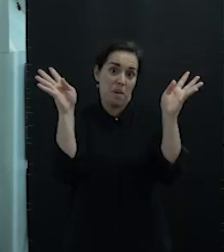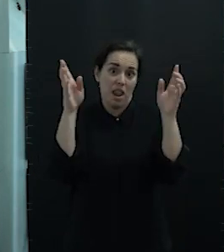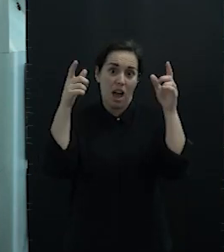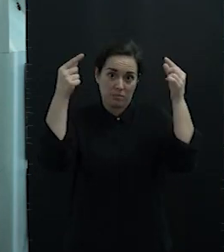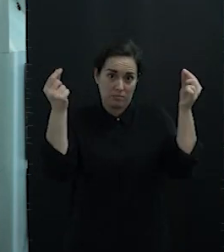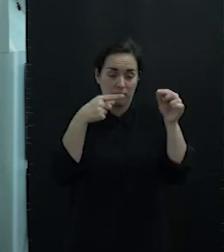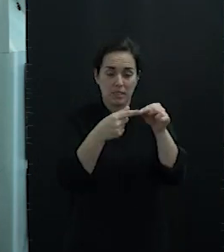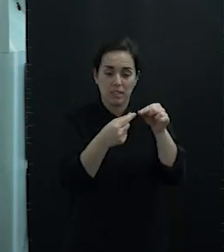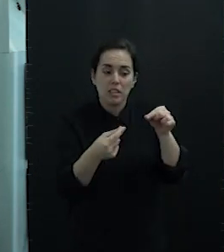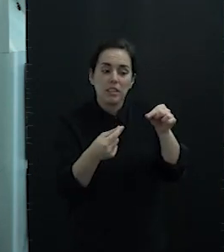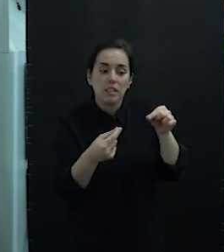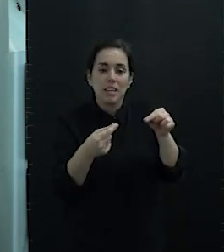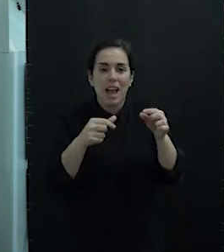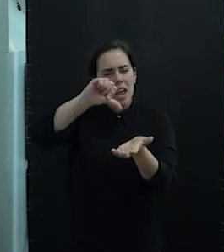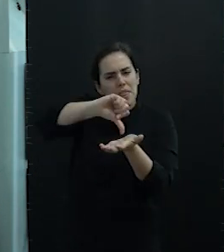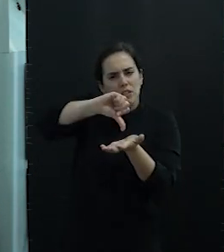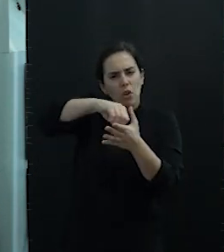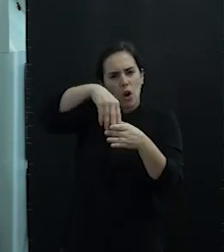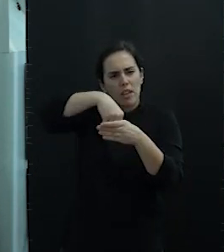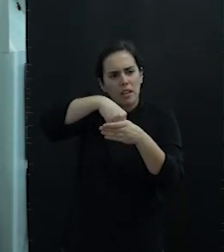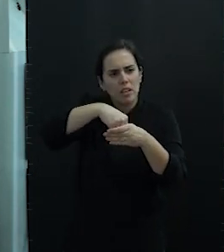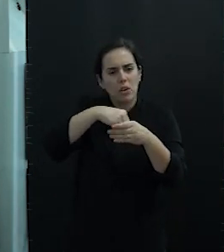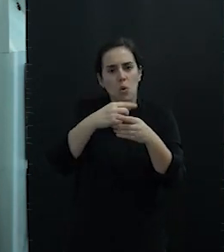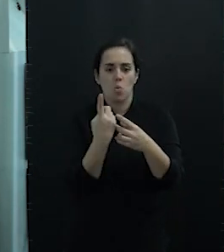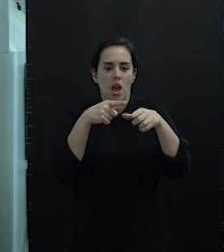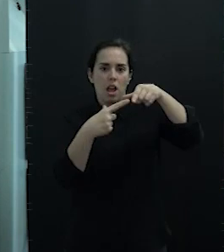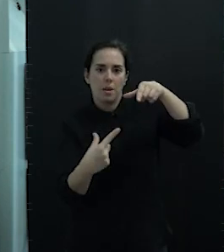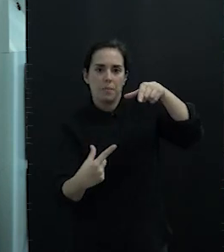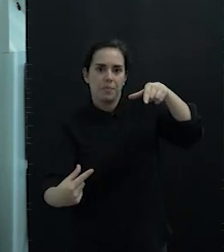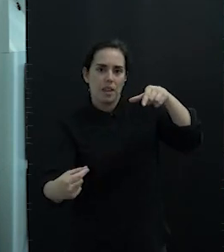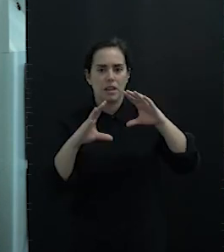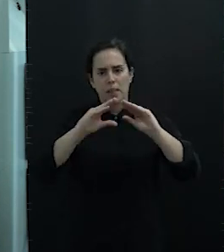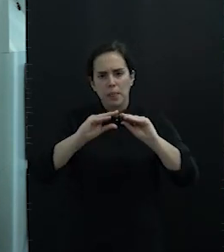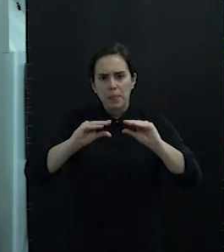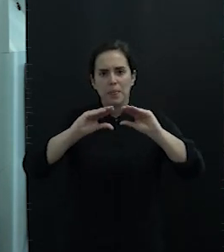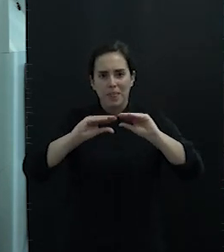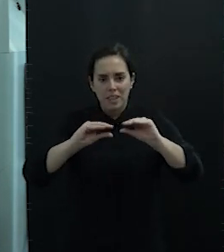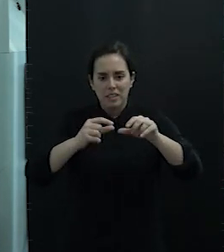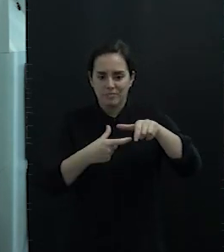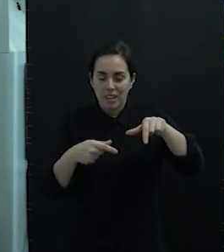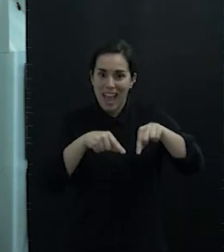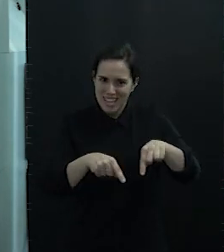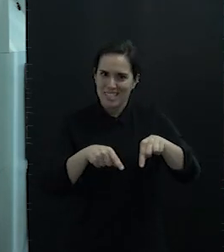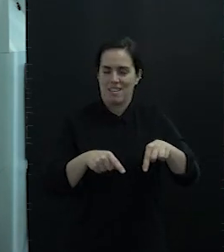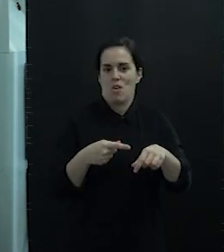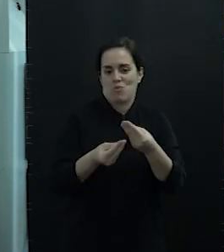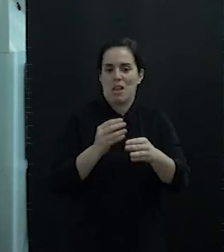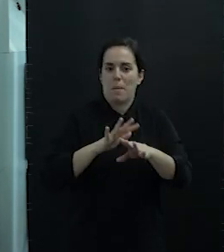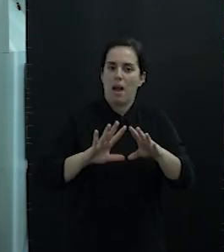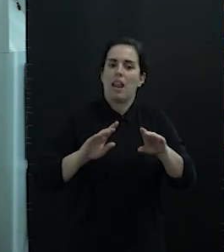el centro existe una palma tiernita que es con esa con la que se trabaja